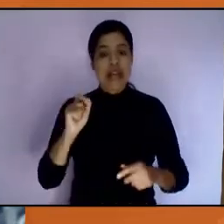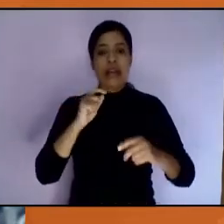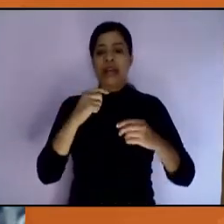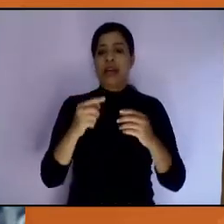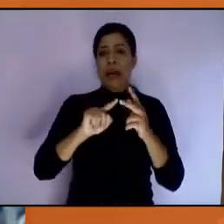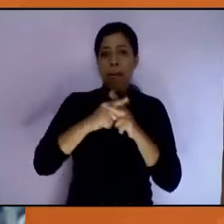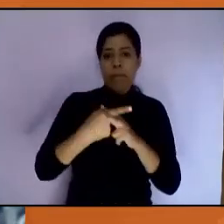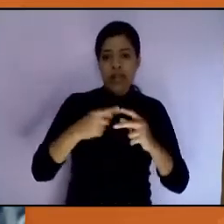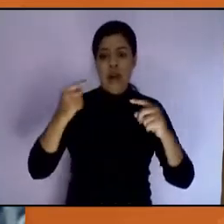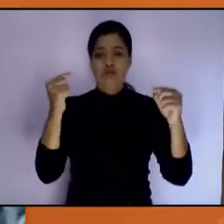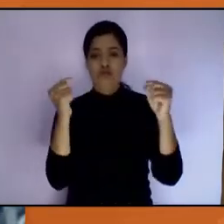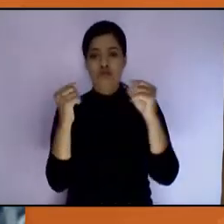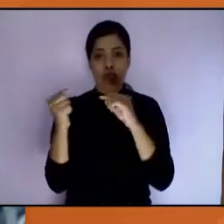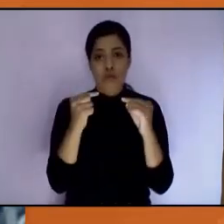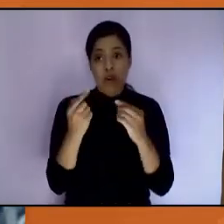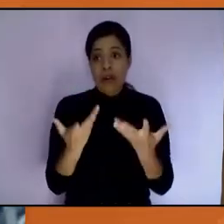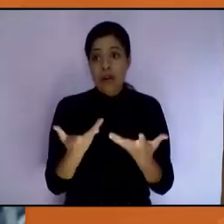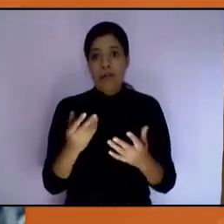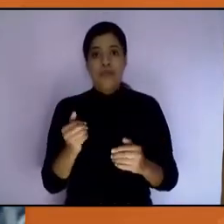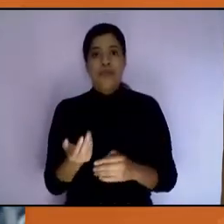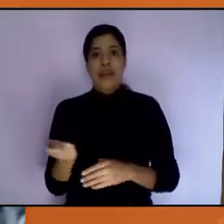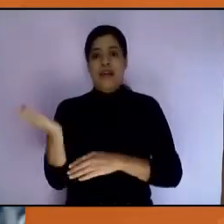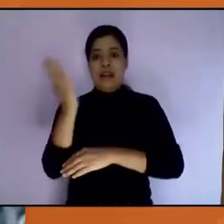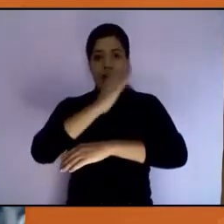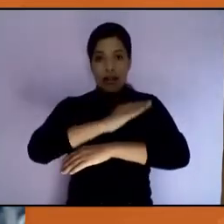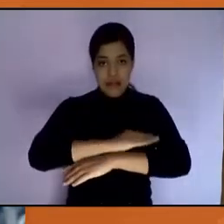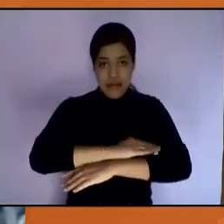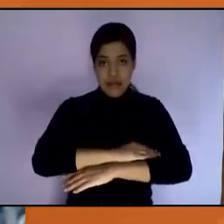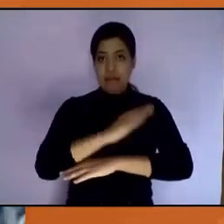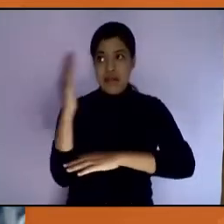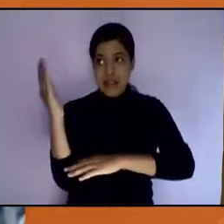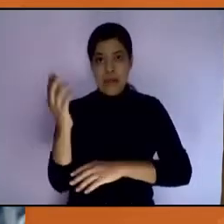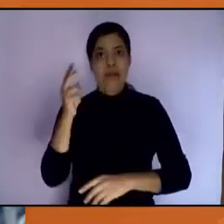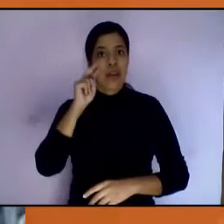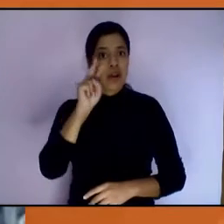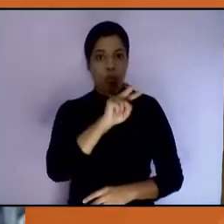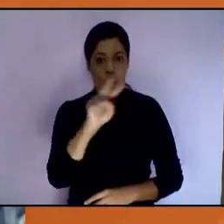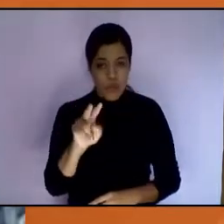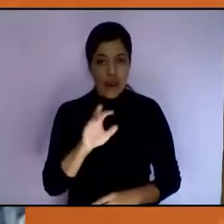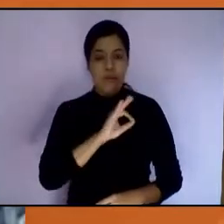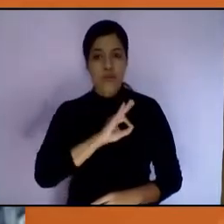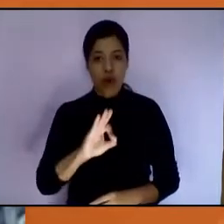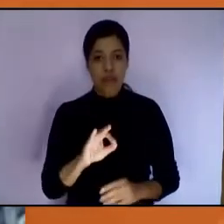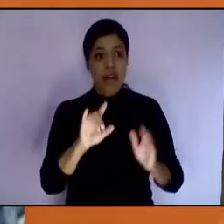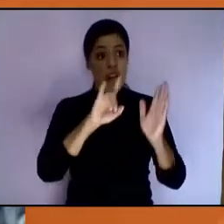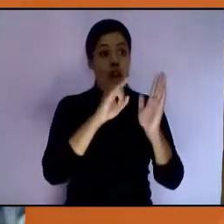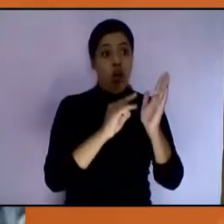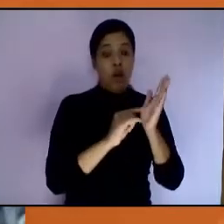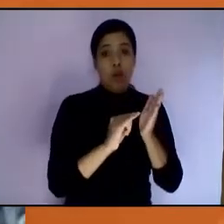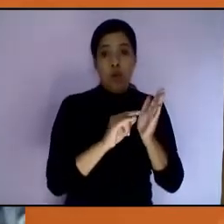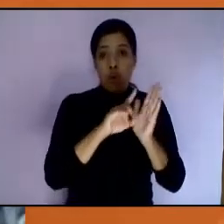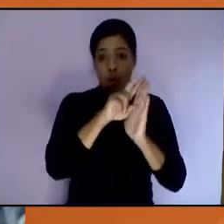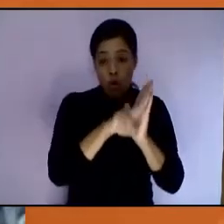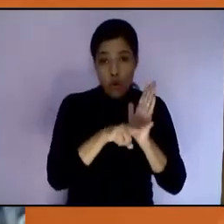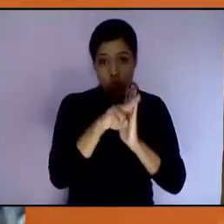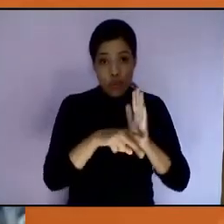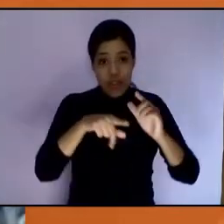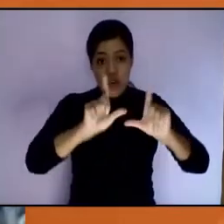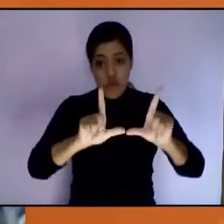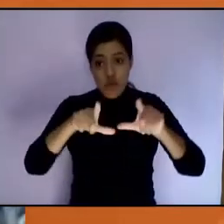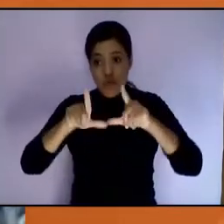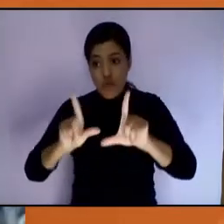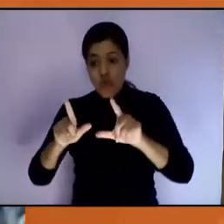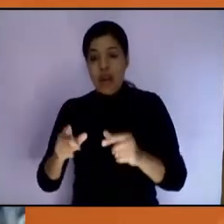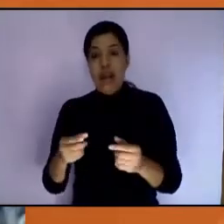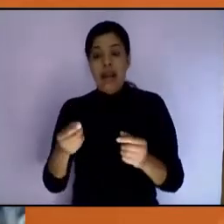Para quienes no nos van a poder acompañar toda la mañana, les recordamos que van a poder consultar los videos de cada una de las ponencias aquí en la página